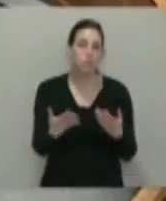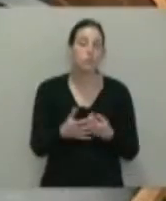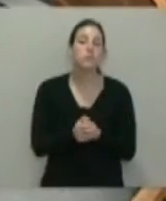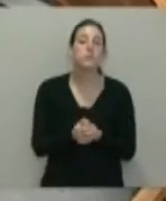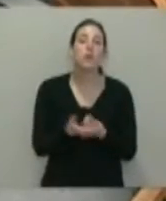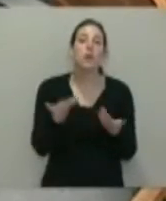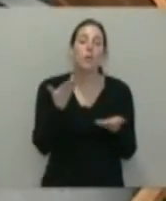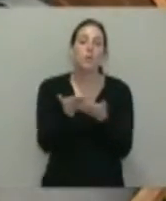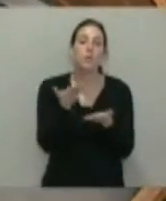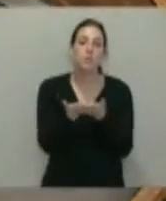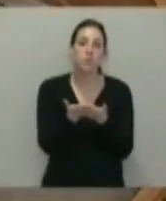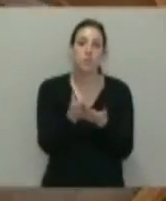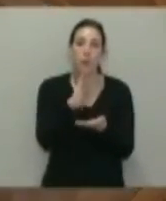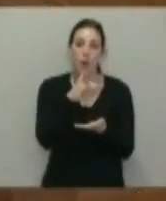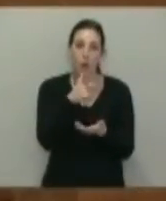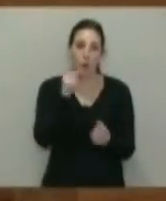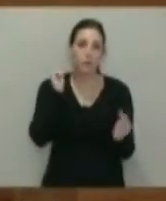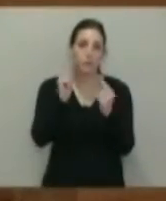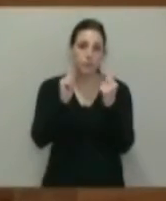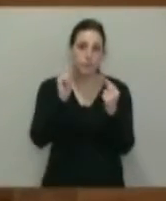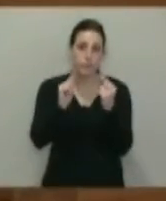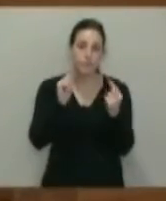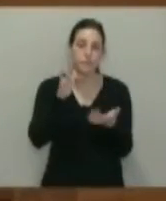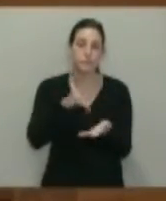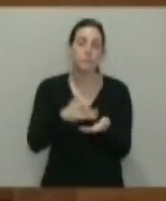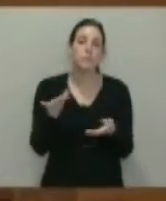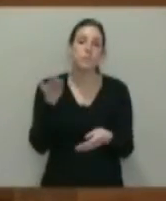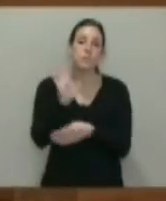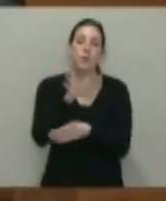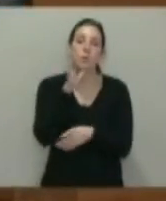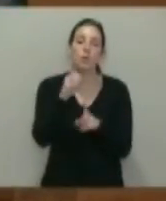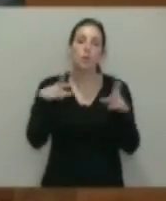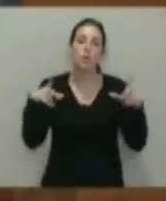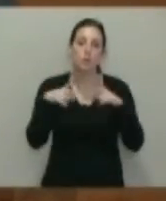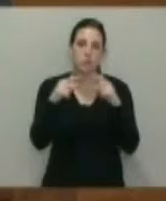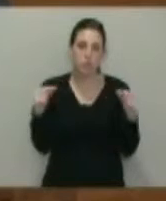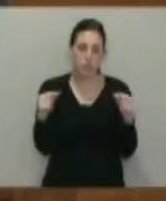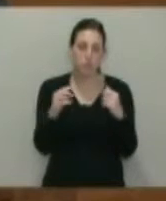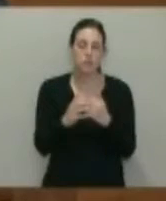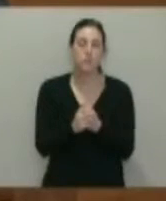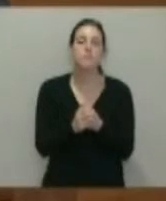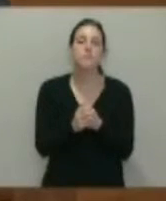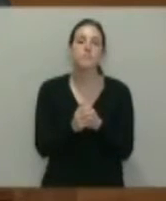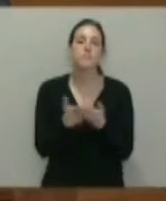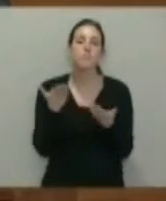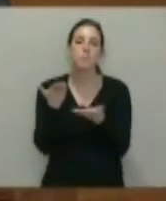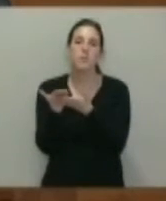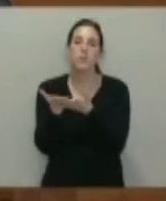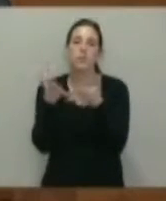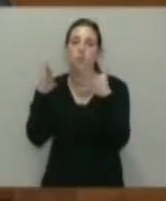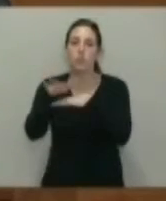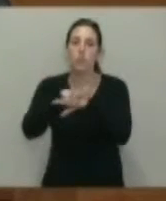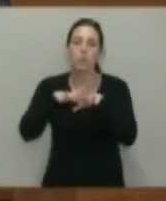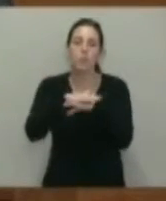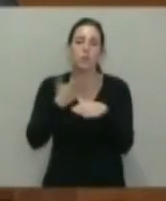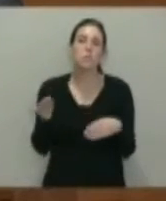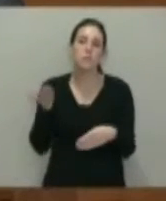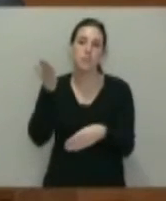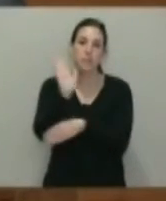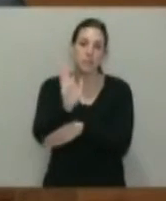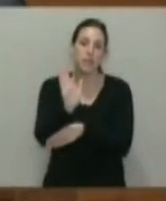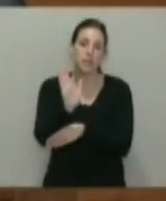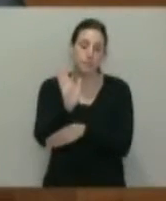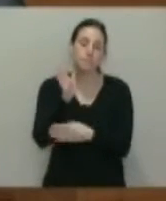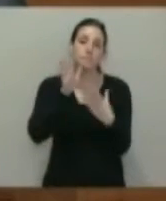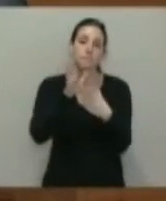La proposición que ahora discutimos, presentada por el Grupo de Foro Asturias, insta al Consejo de Gobierno a presentar ante esta Cámara,